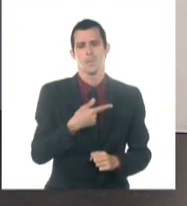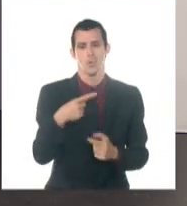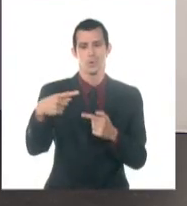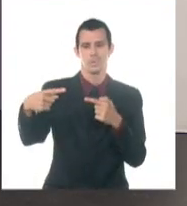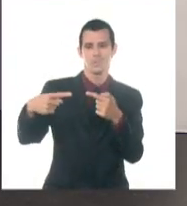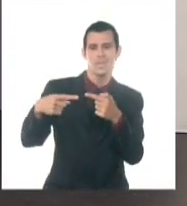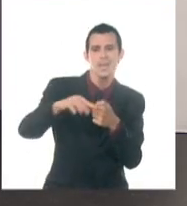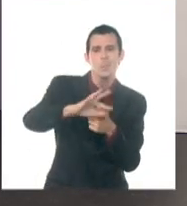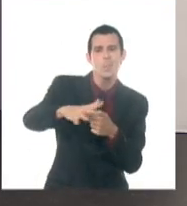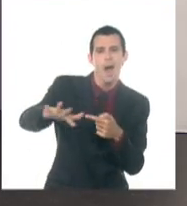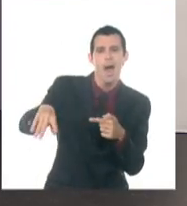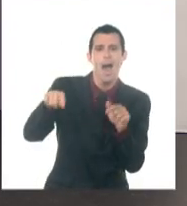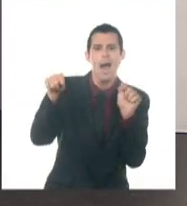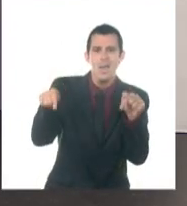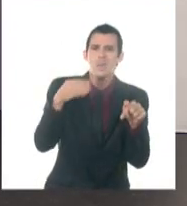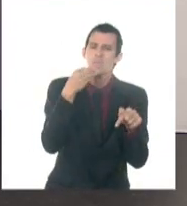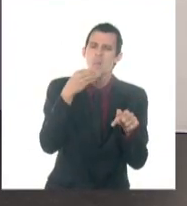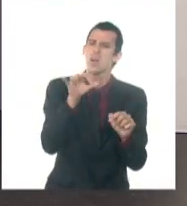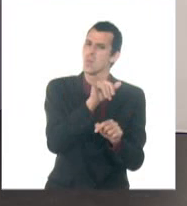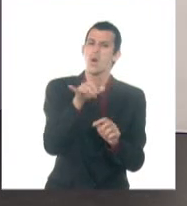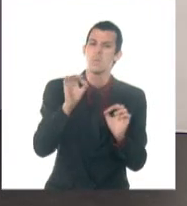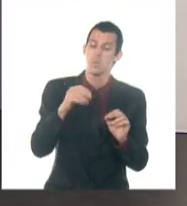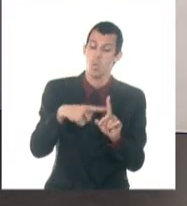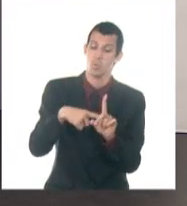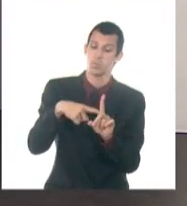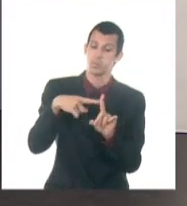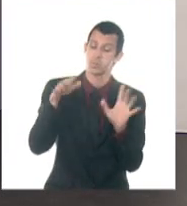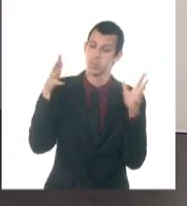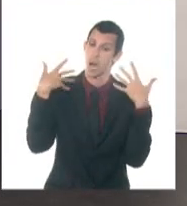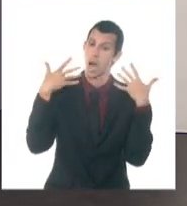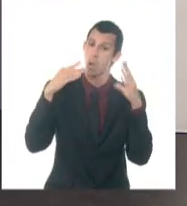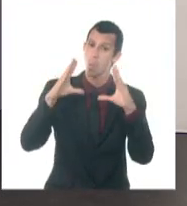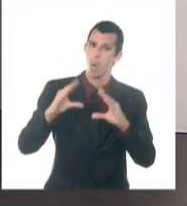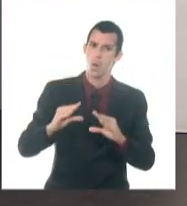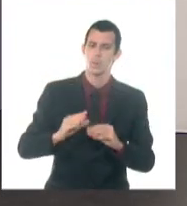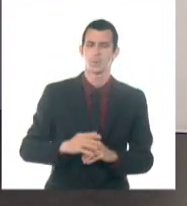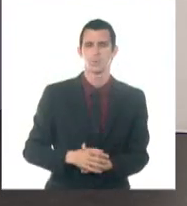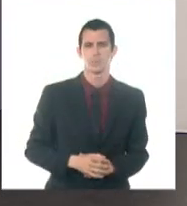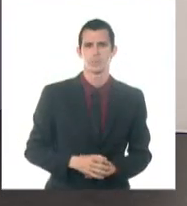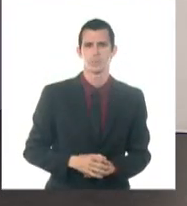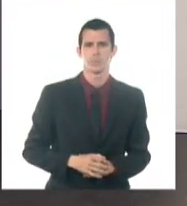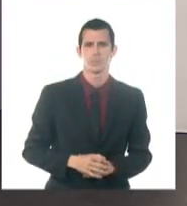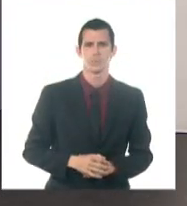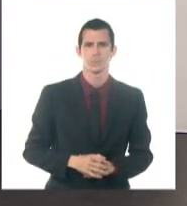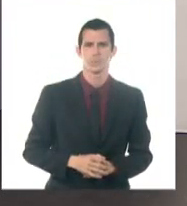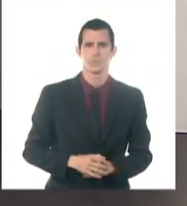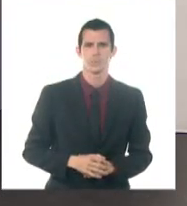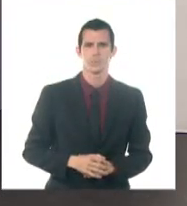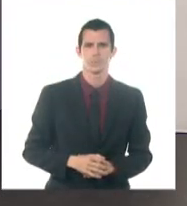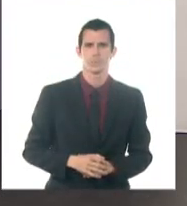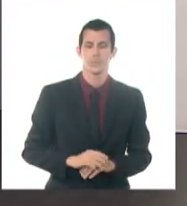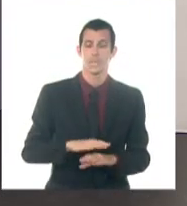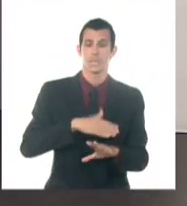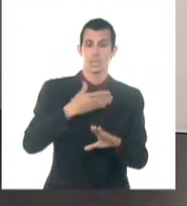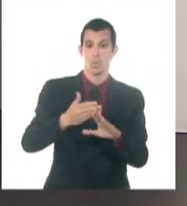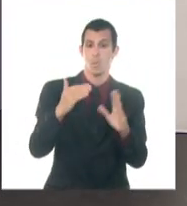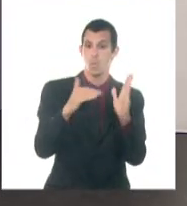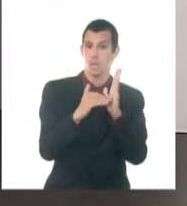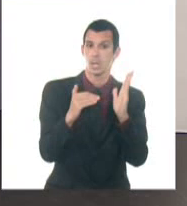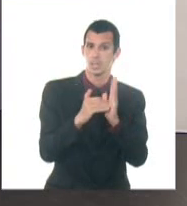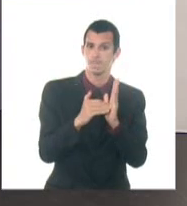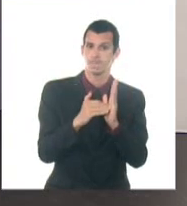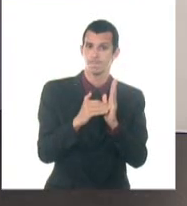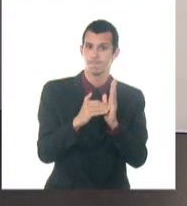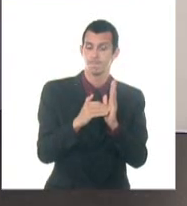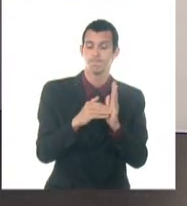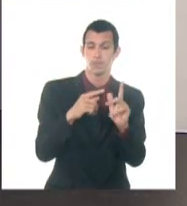la madrugada también podemos decir que está siendo cálida en el territorio cubano. En la tarde, calurosa nuevamente, máximas por encima de los 34,